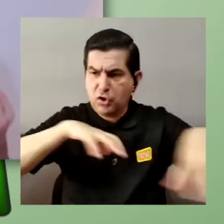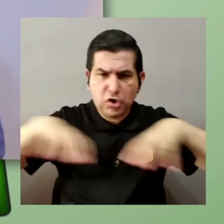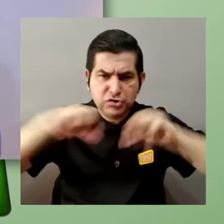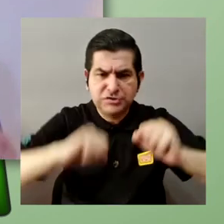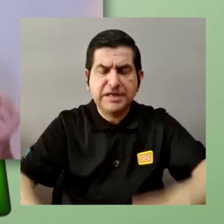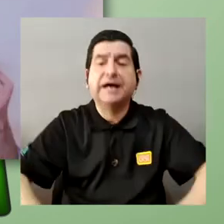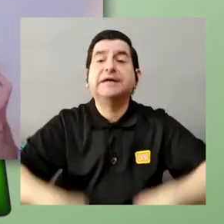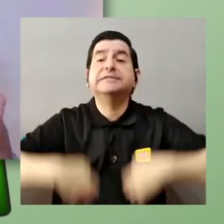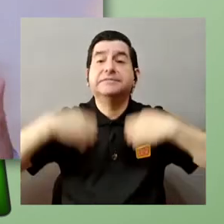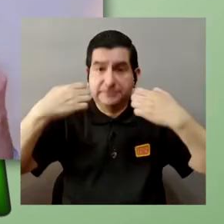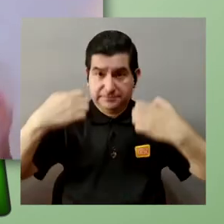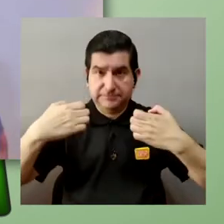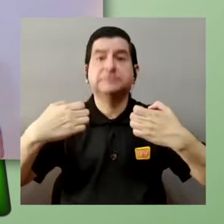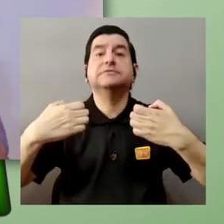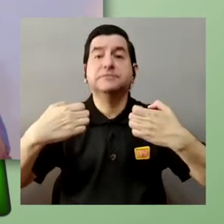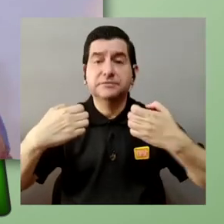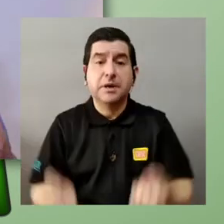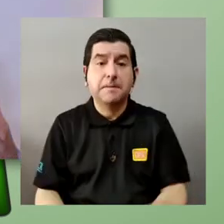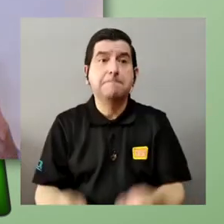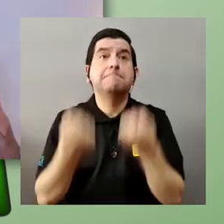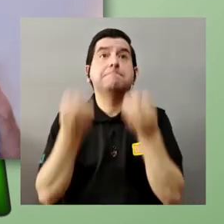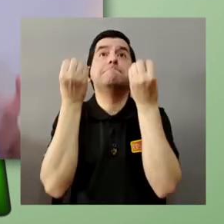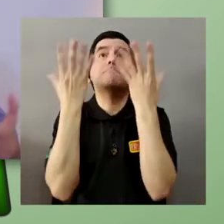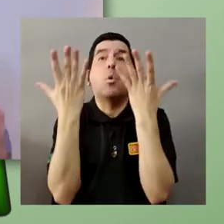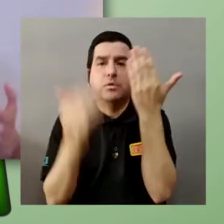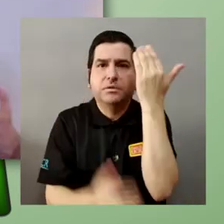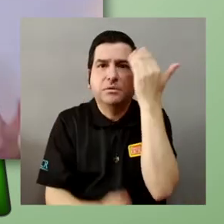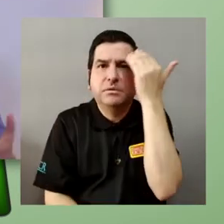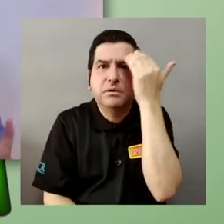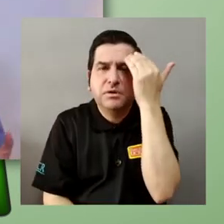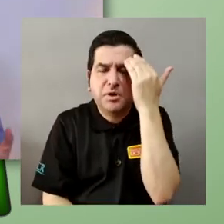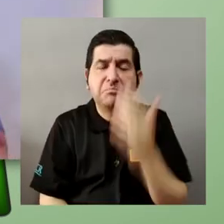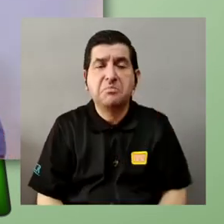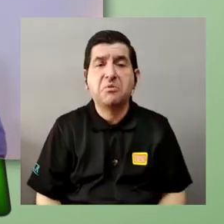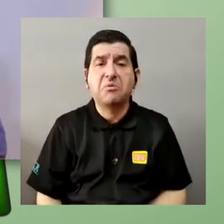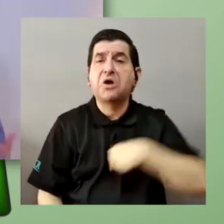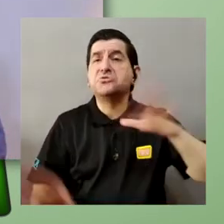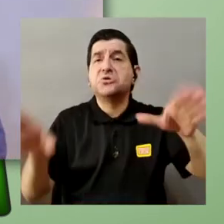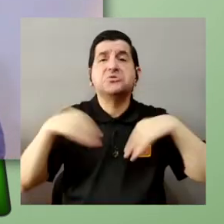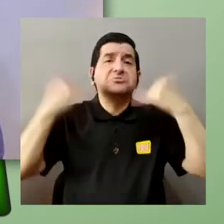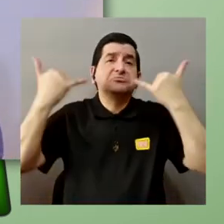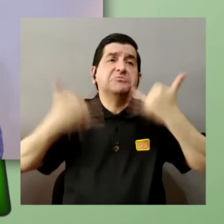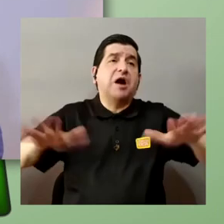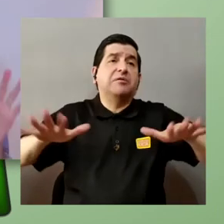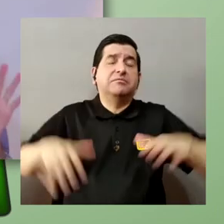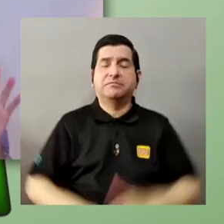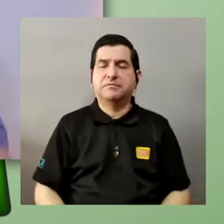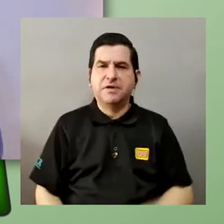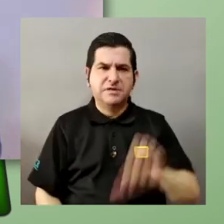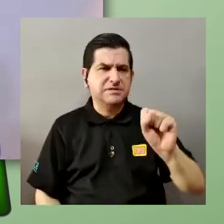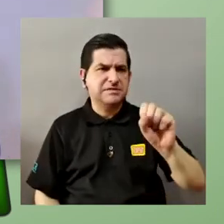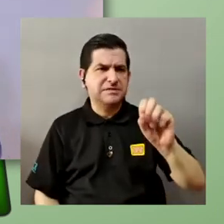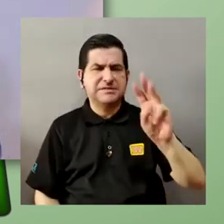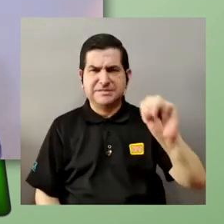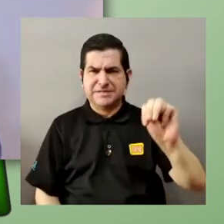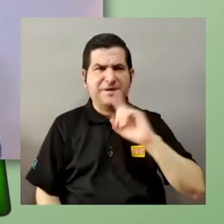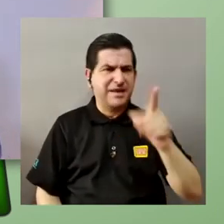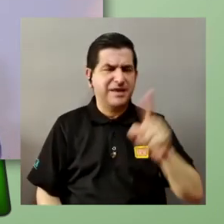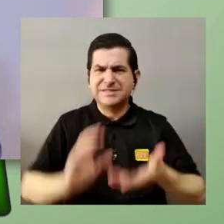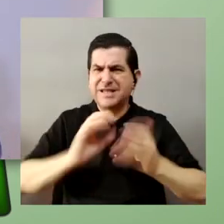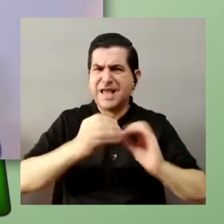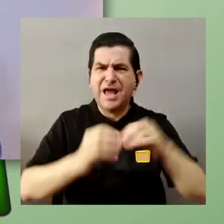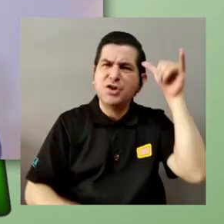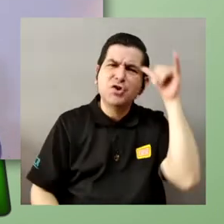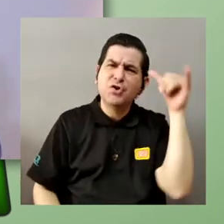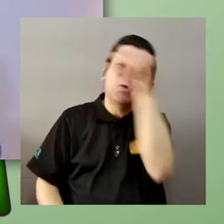cotidianeidad existe mucho mucho mucho mucho conocimiento que damos por hecho ahora esa maria nos hablaba de